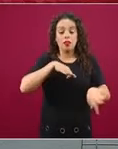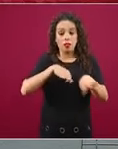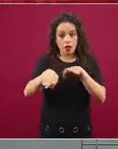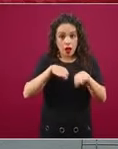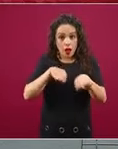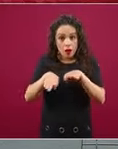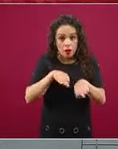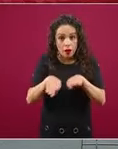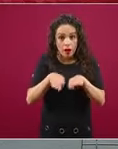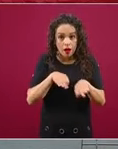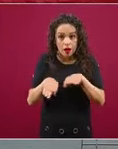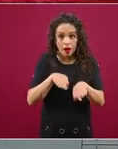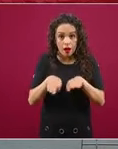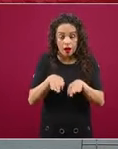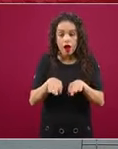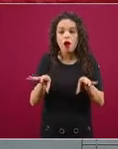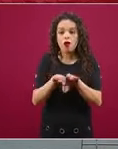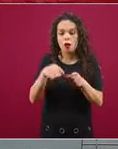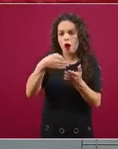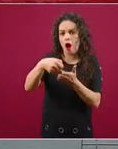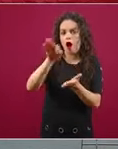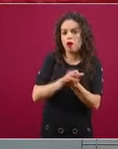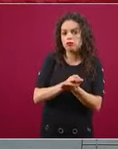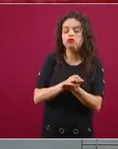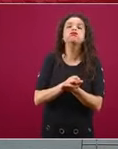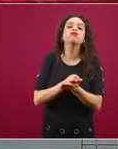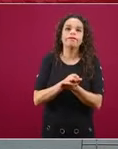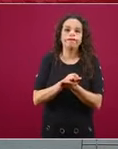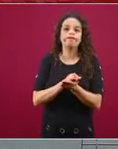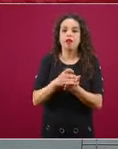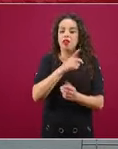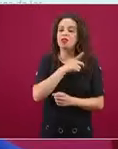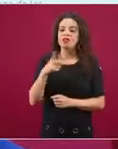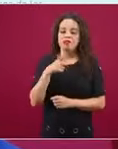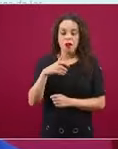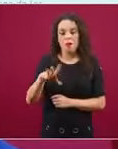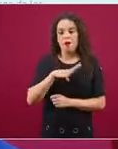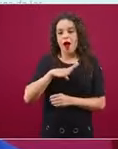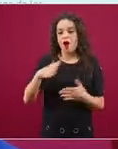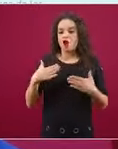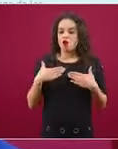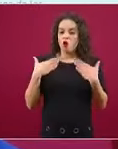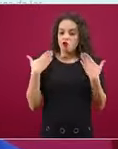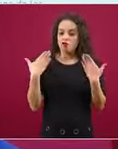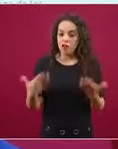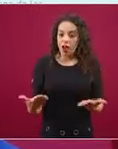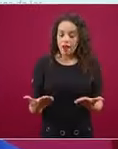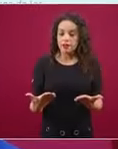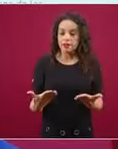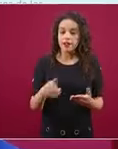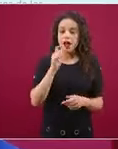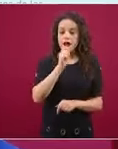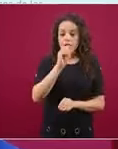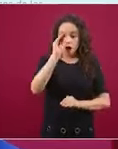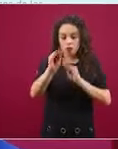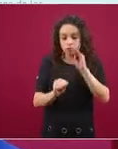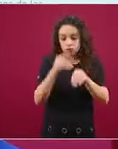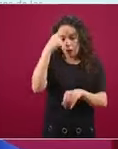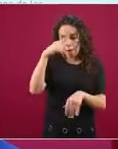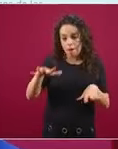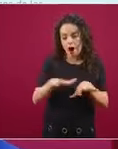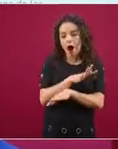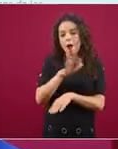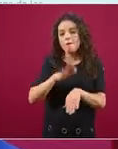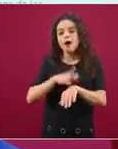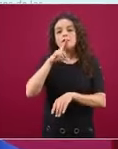luego son relaciones basadas en confianza, reconstrucción del tejido social, recuperación de espacios públicos,